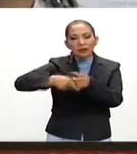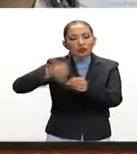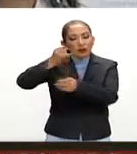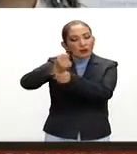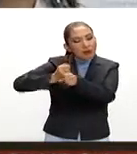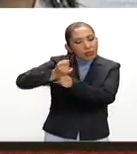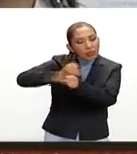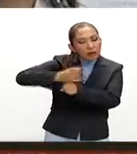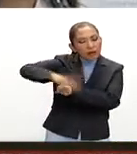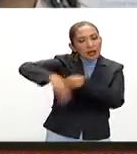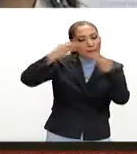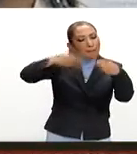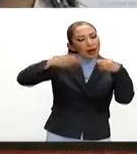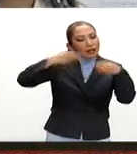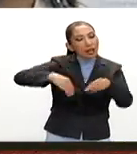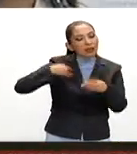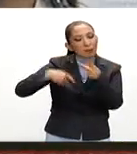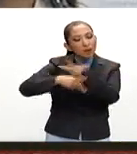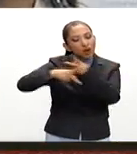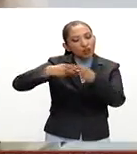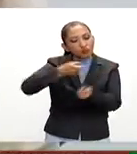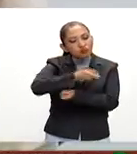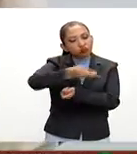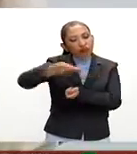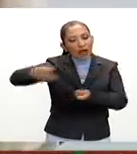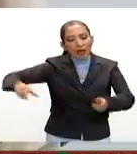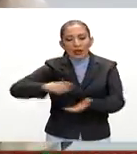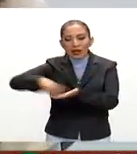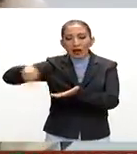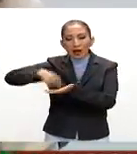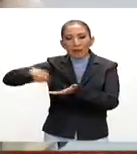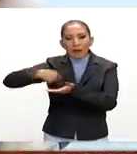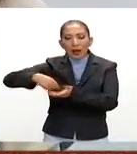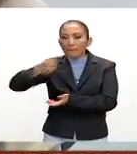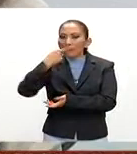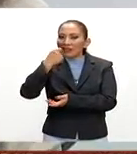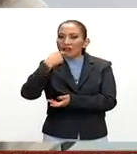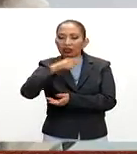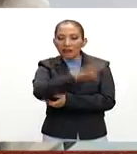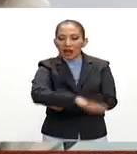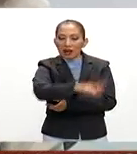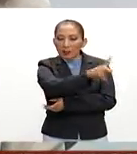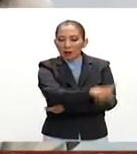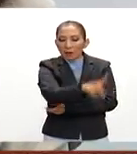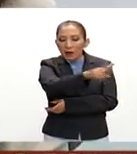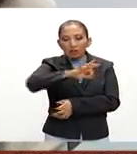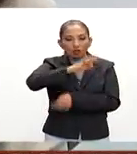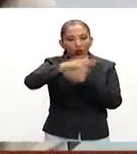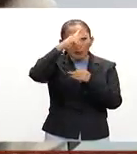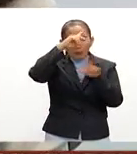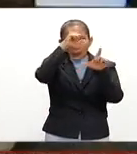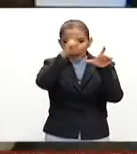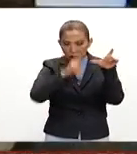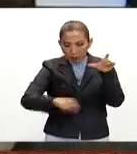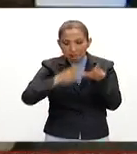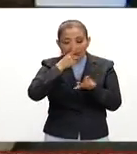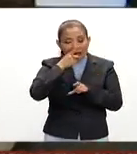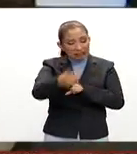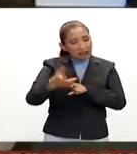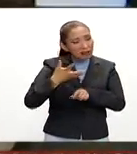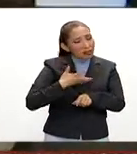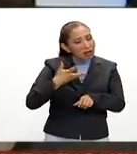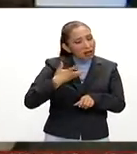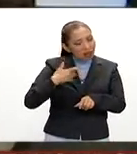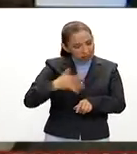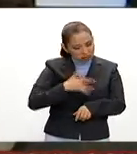investigación en el mercado de la producción distribución y comercialización de medicamentos en el sector público que abarca todo el país afirma que tiene